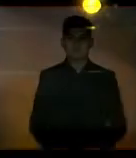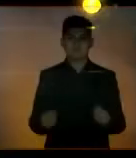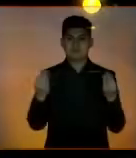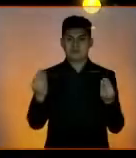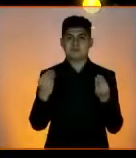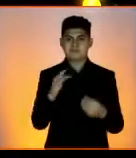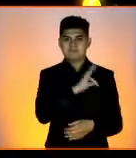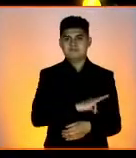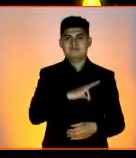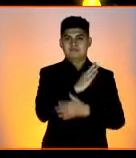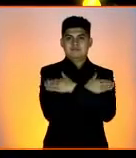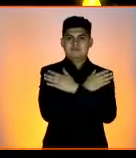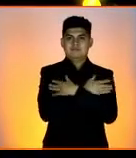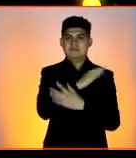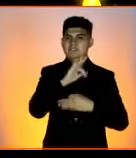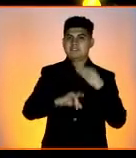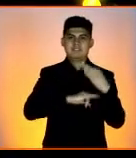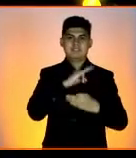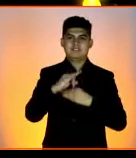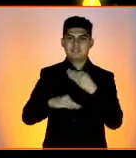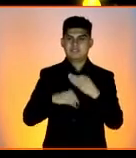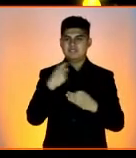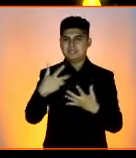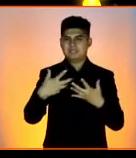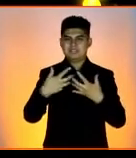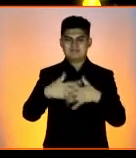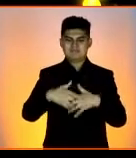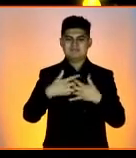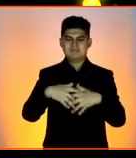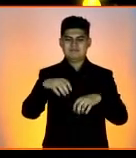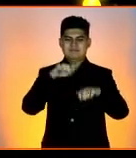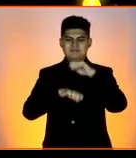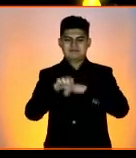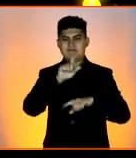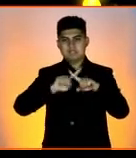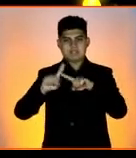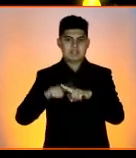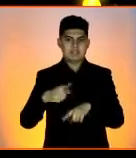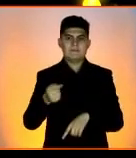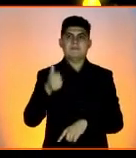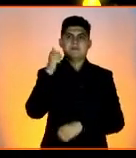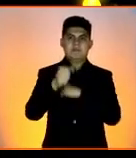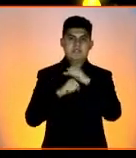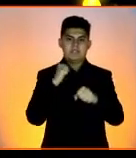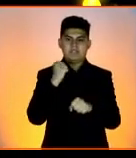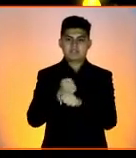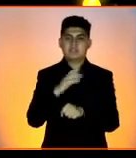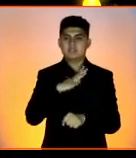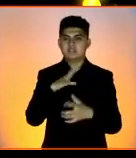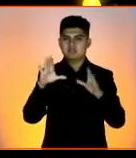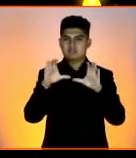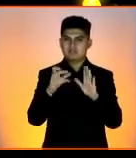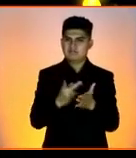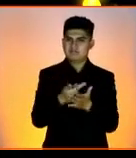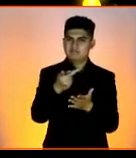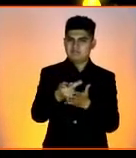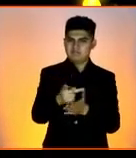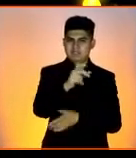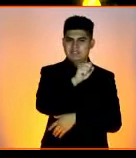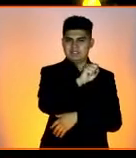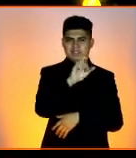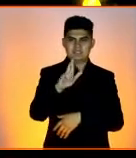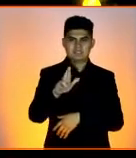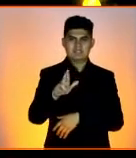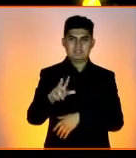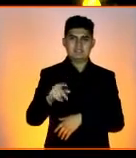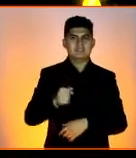Muchísimas felicidades a todas estas empresas, a todas estas empresas que por primer año obtienen el distintivo SR, y como pueden ver ustedes